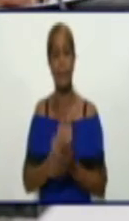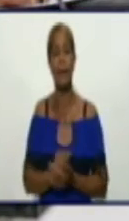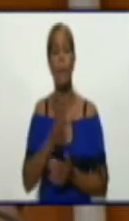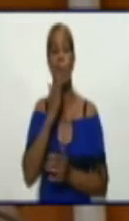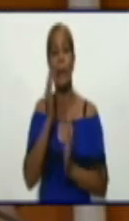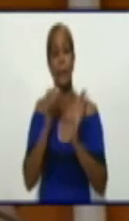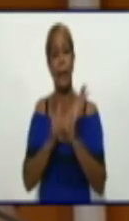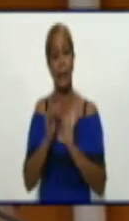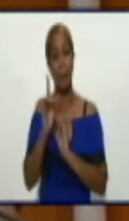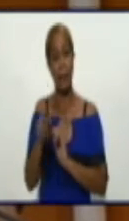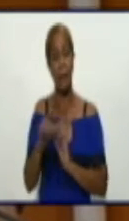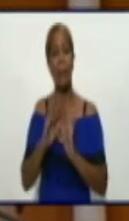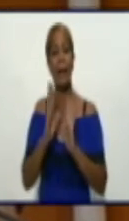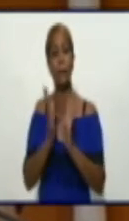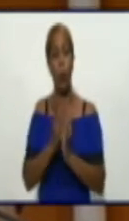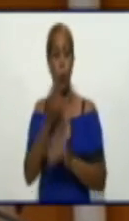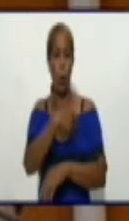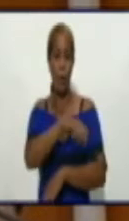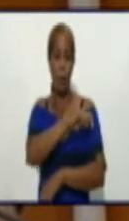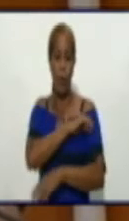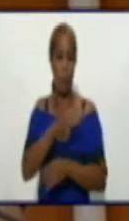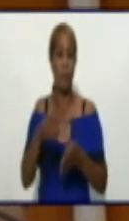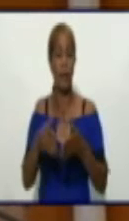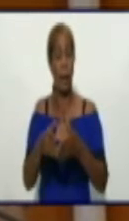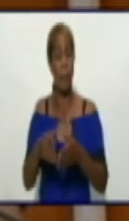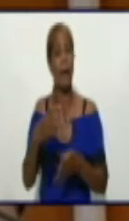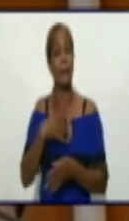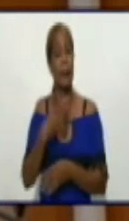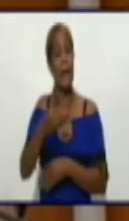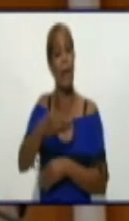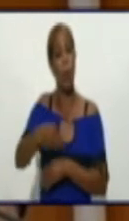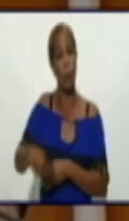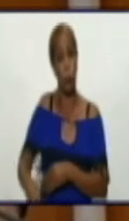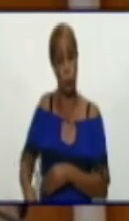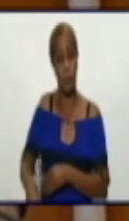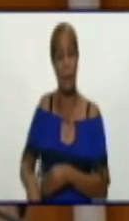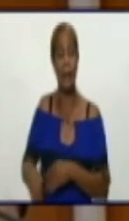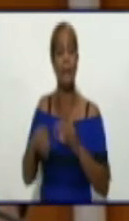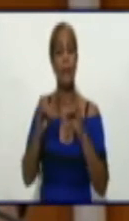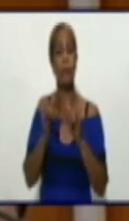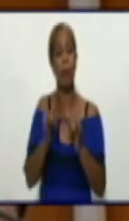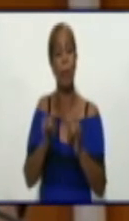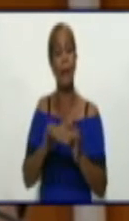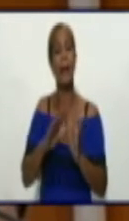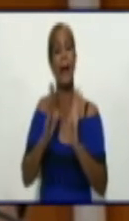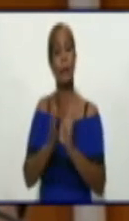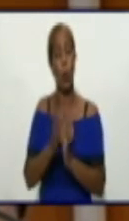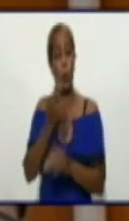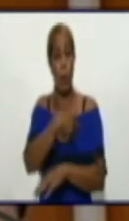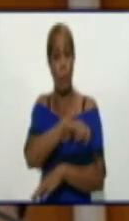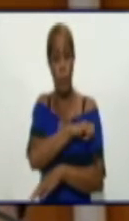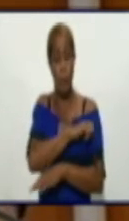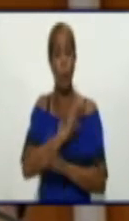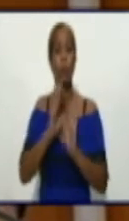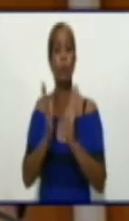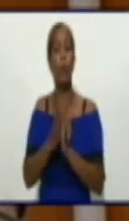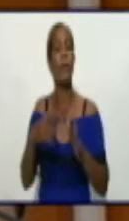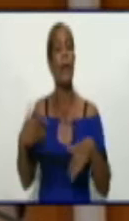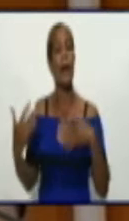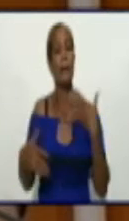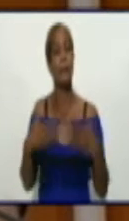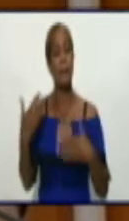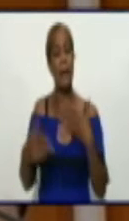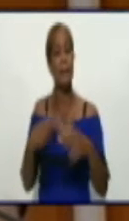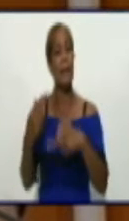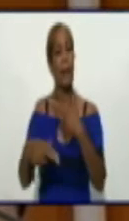Junel. Muchas gracias por darnos nuevamente la oportunidad de poder transmitir a nuestro pueblo todas las actividades que va a cometer la Central de Trabajadores de